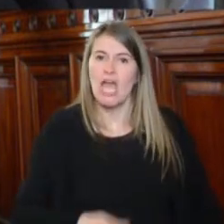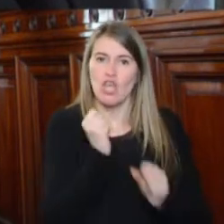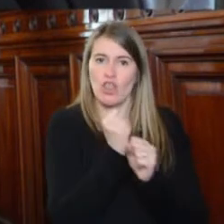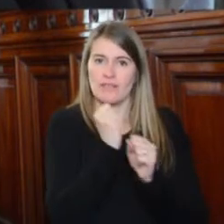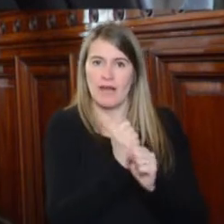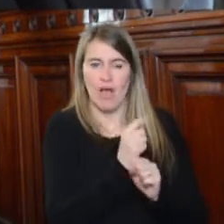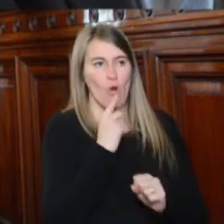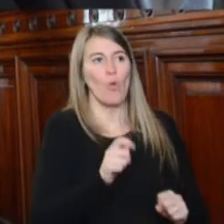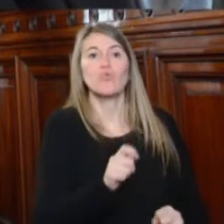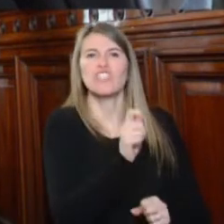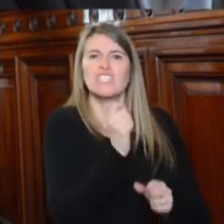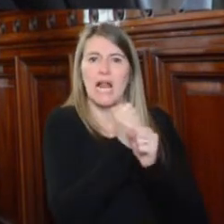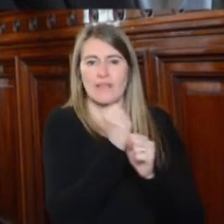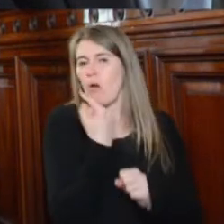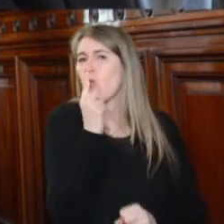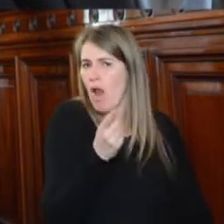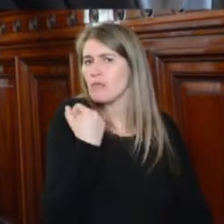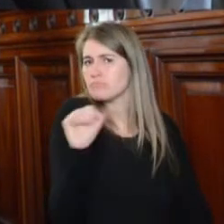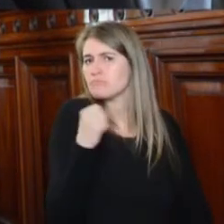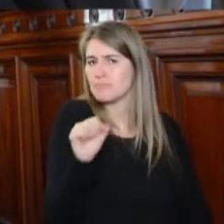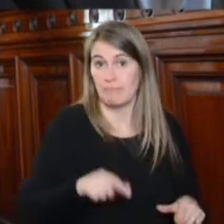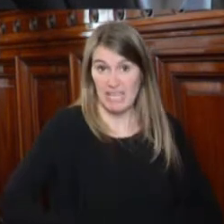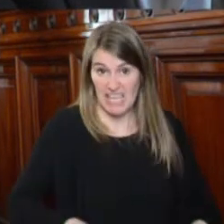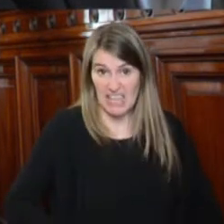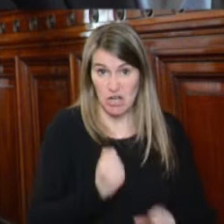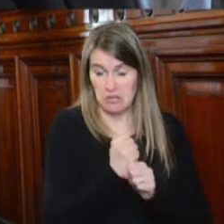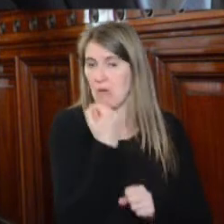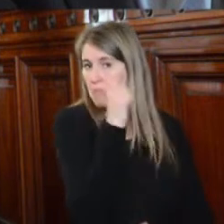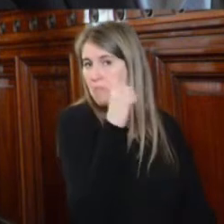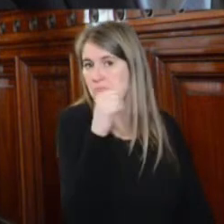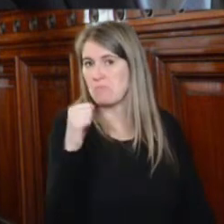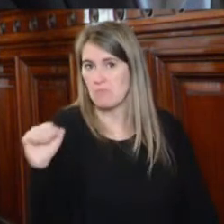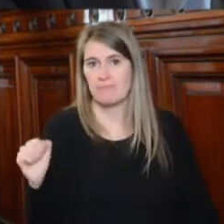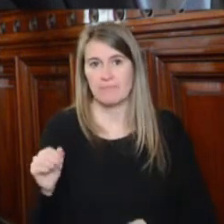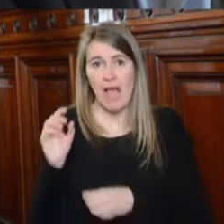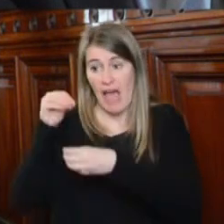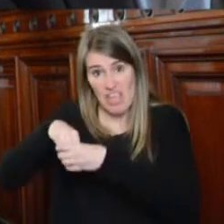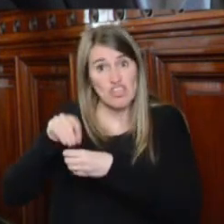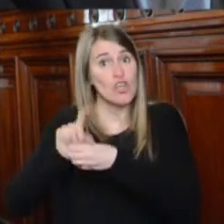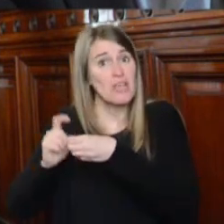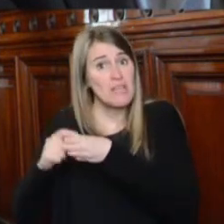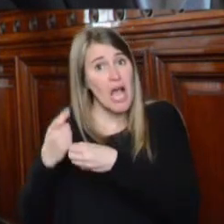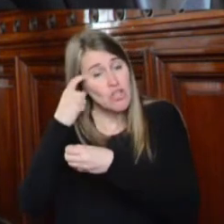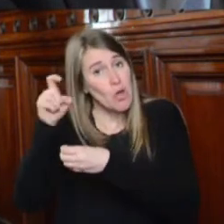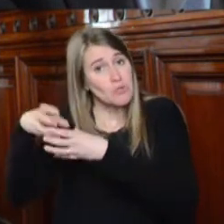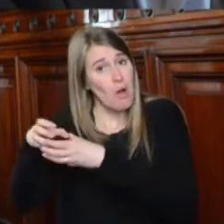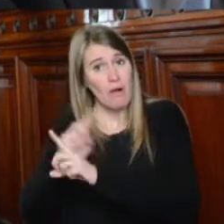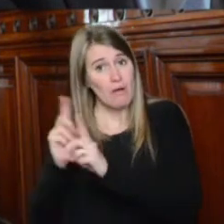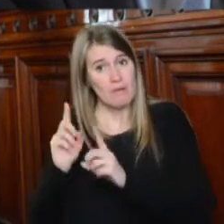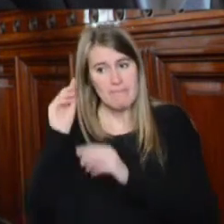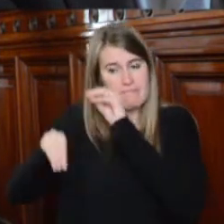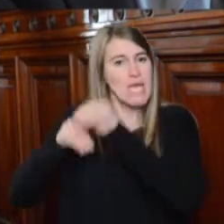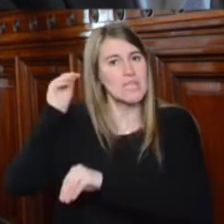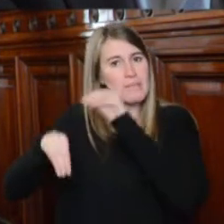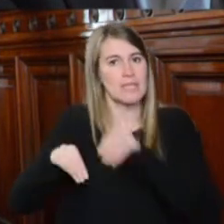la Justicia del Trabajo y continúa la intervención, afectando la administración de los recursos del sindicato, certificando al delegado normalizador